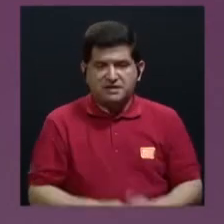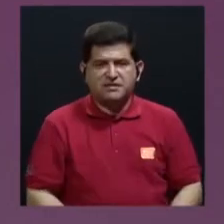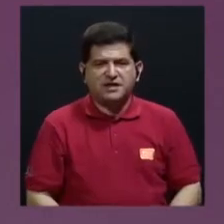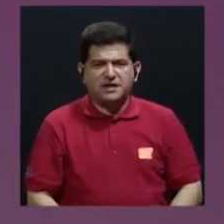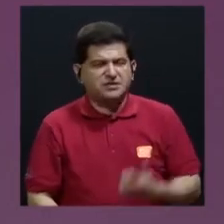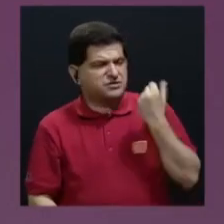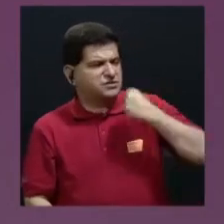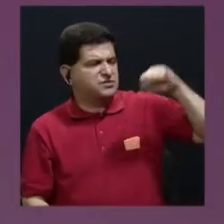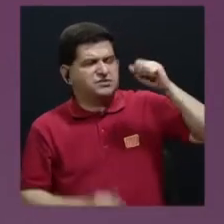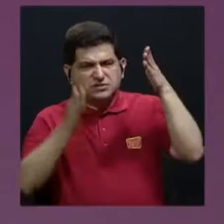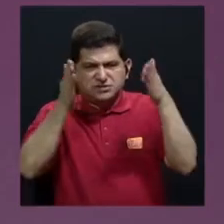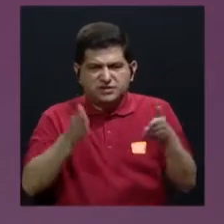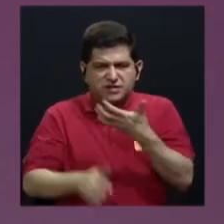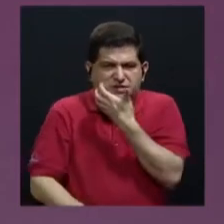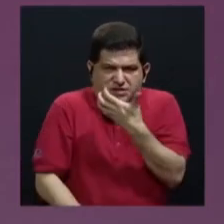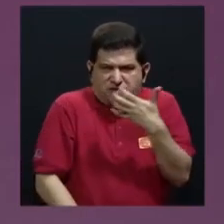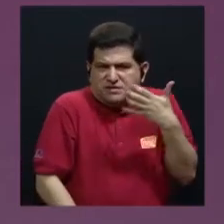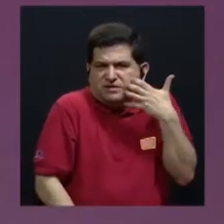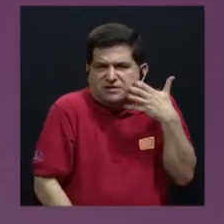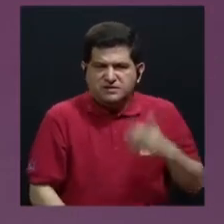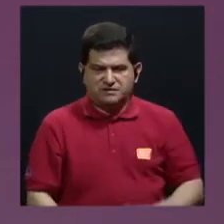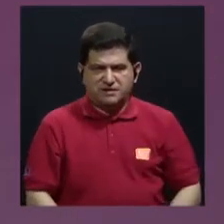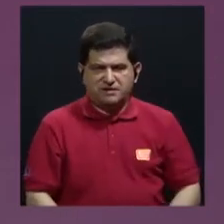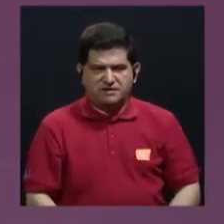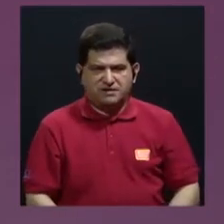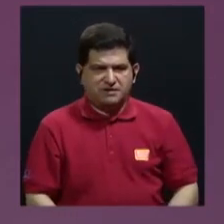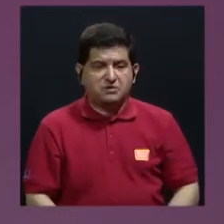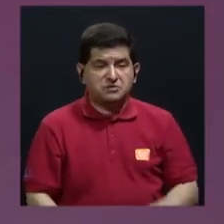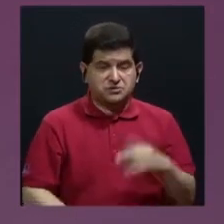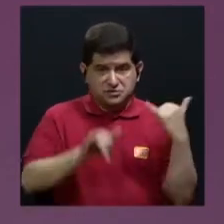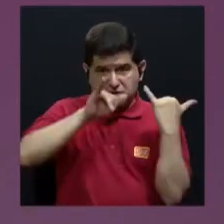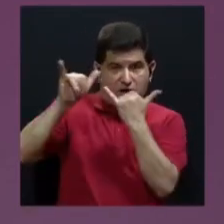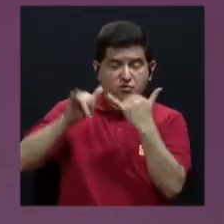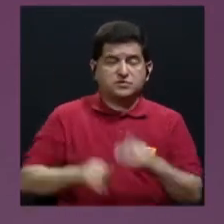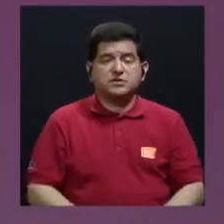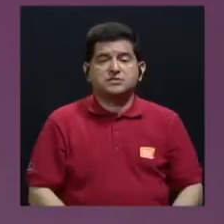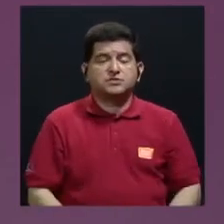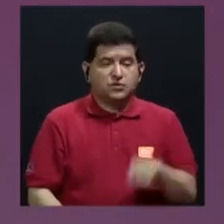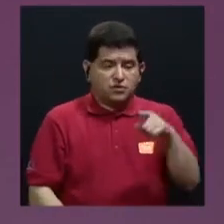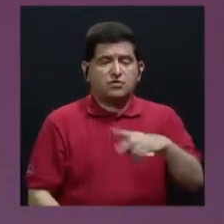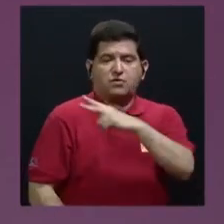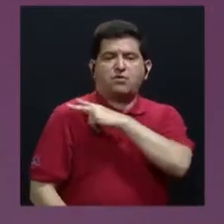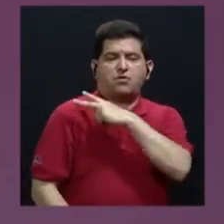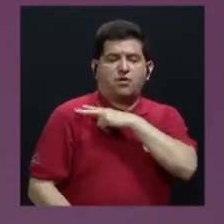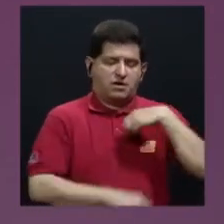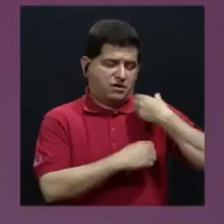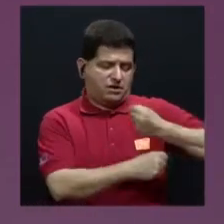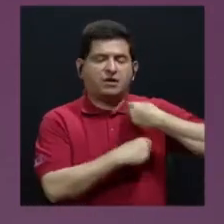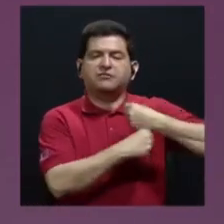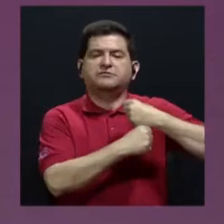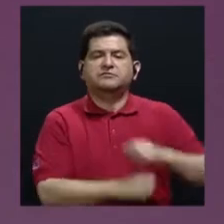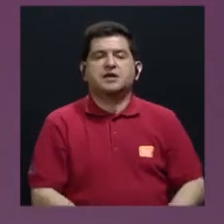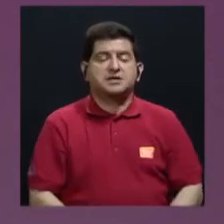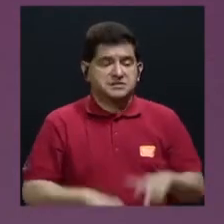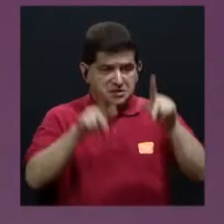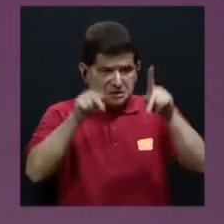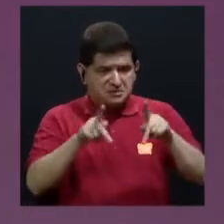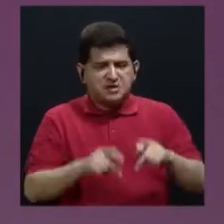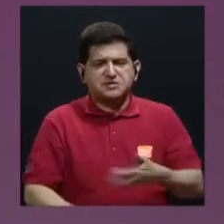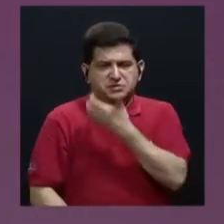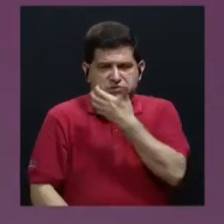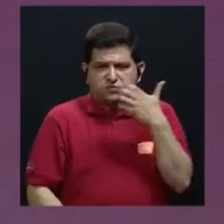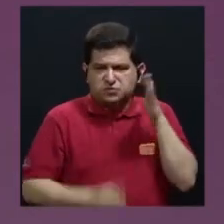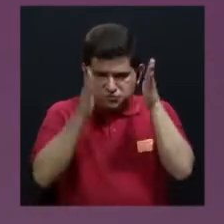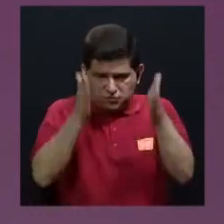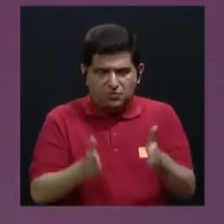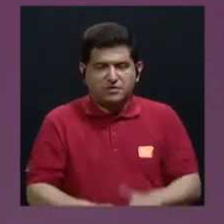subversivos, de guerrilleros, ¿verdad? Y son acusados ante los comisionados militares de ser guerrilleros, y entonces